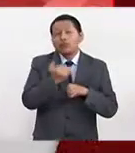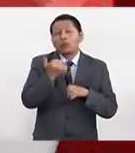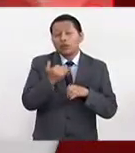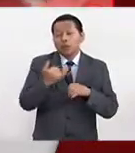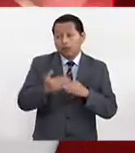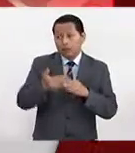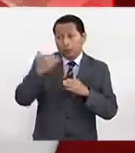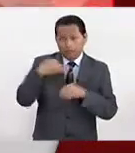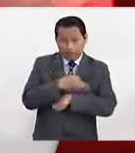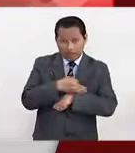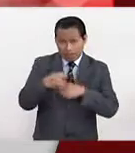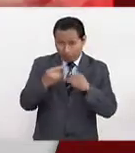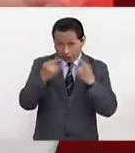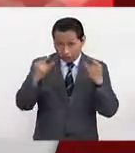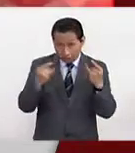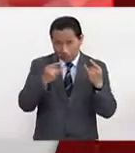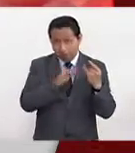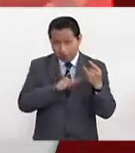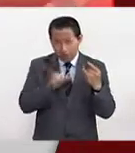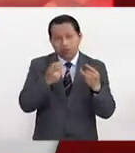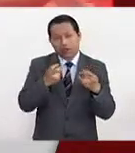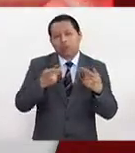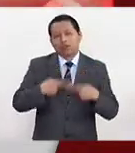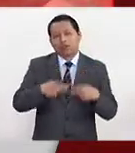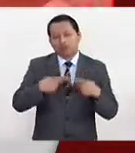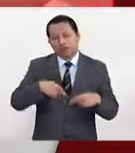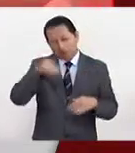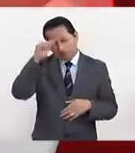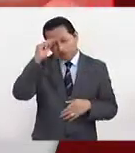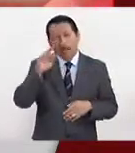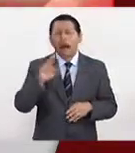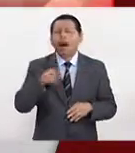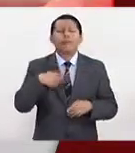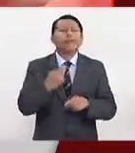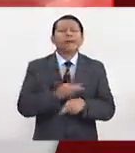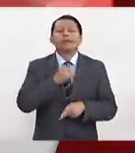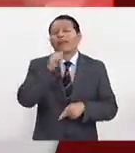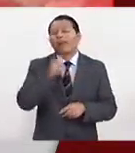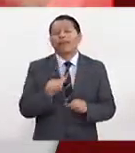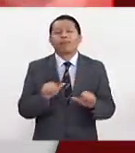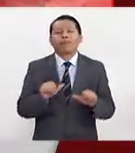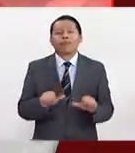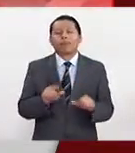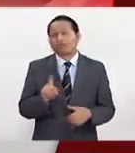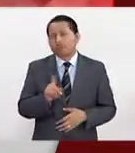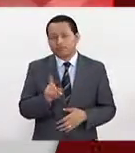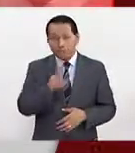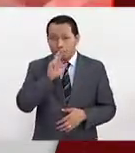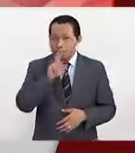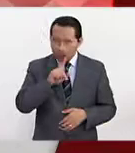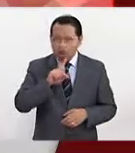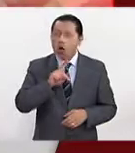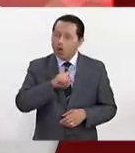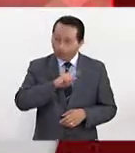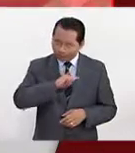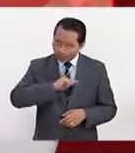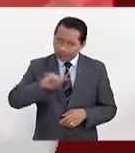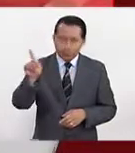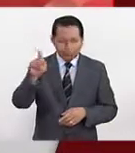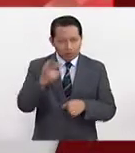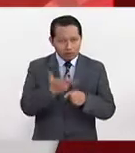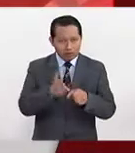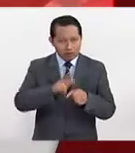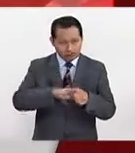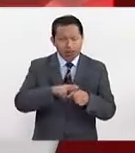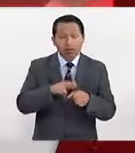caso, ese paciente no debe decir, ah, no, no tengo nada, ¿no? Más vale, vaya a un hospital. Es un dolor realmente